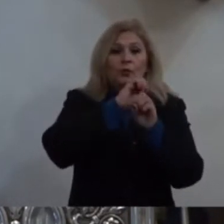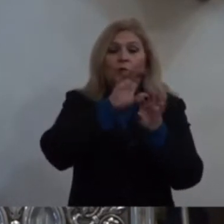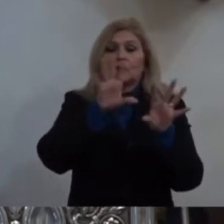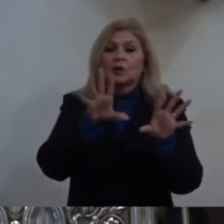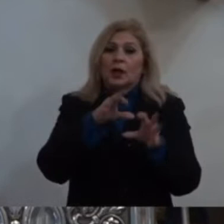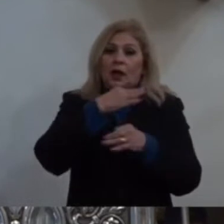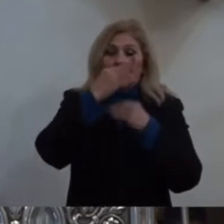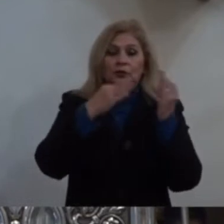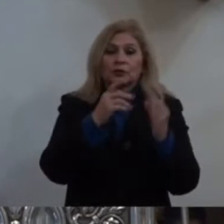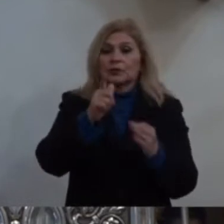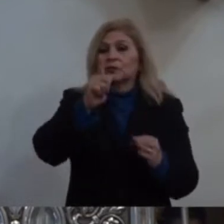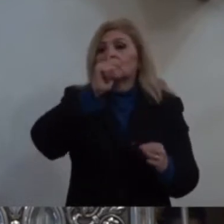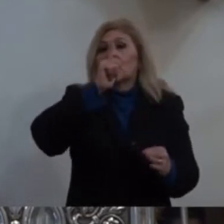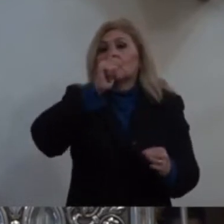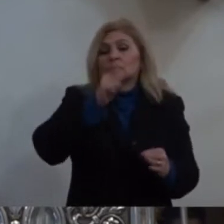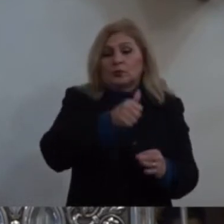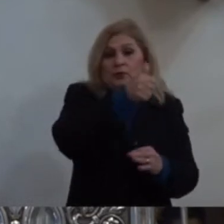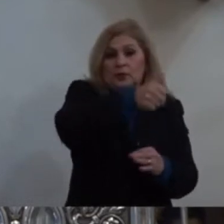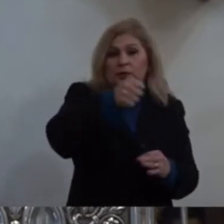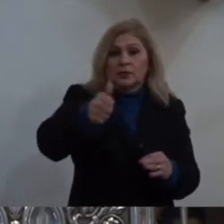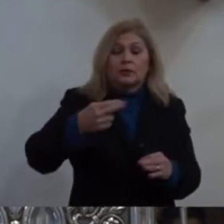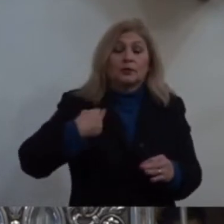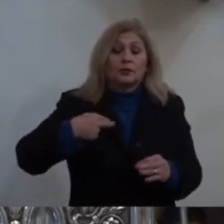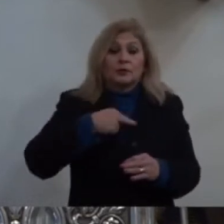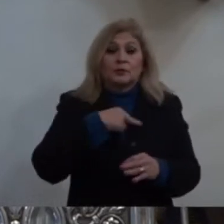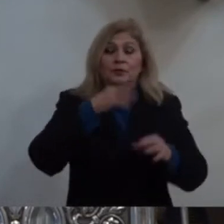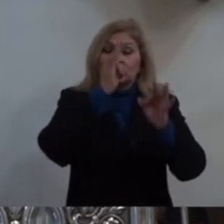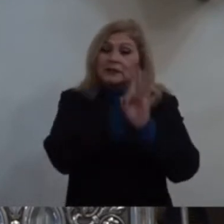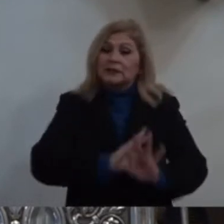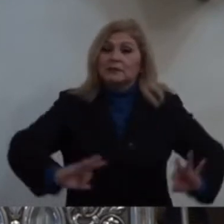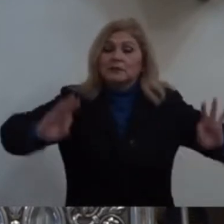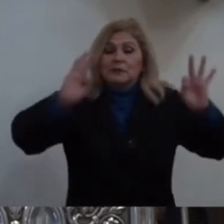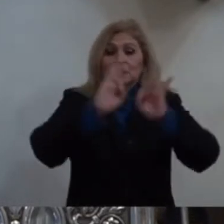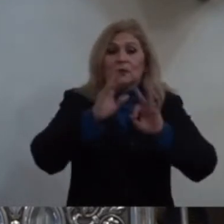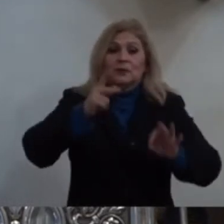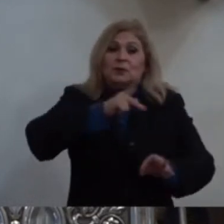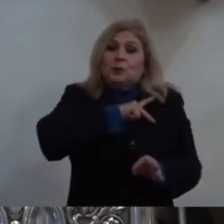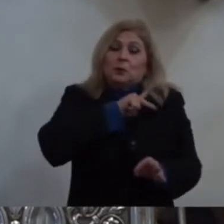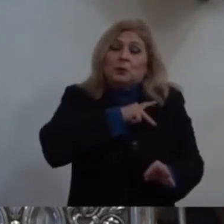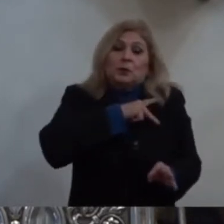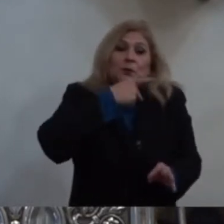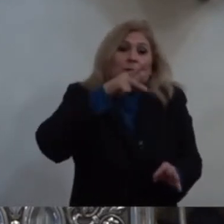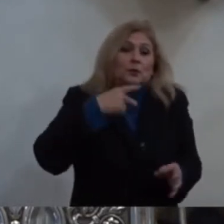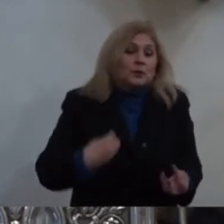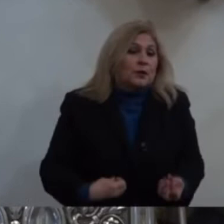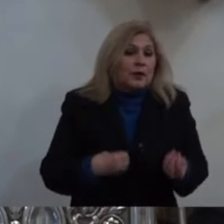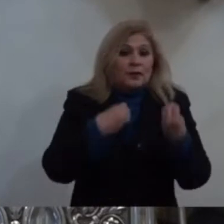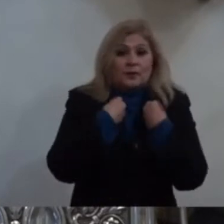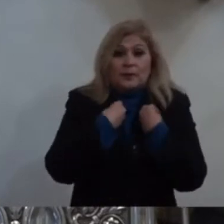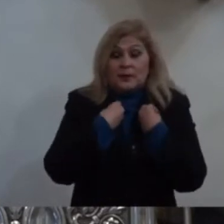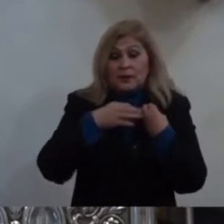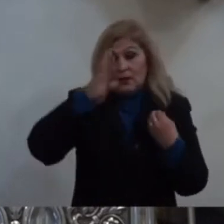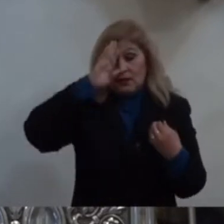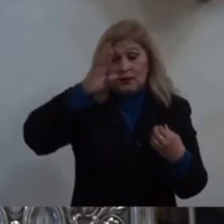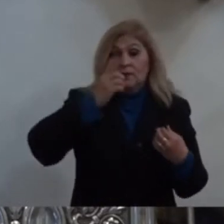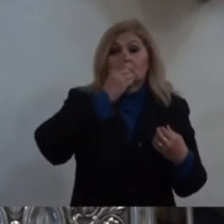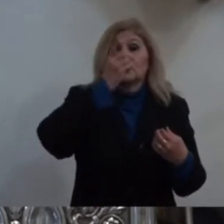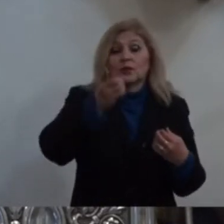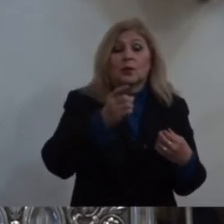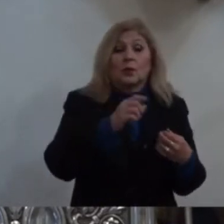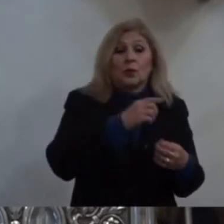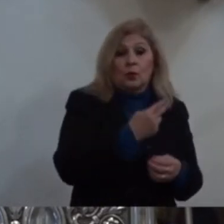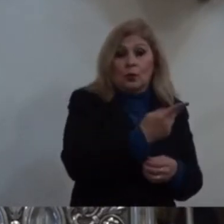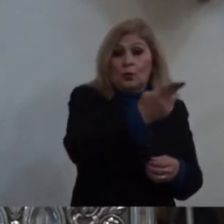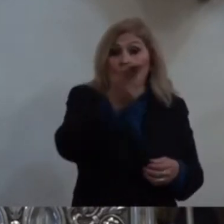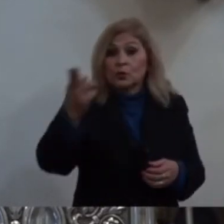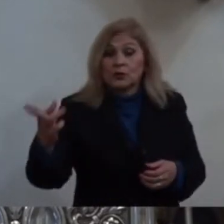Que grandiosa es nuestra vida El Señor dijo Ustedes son la luz